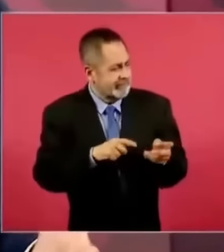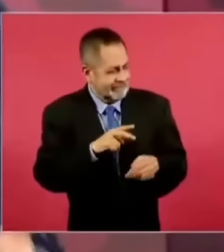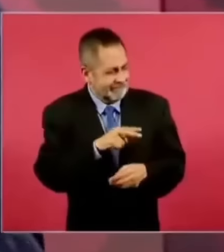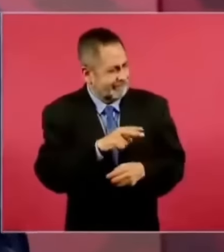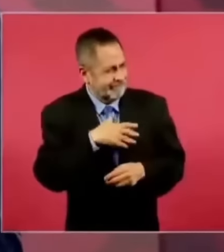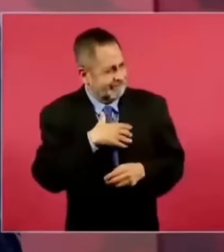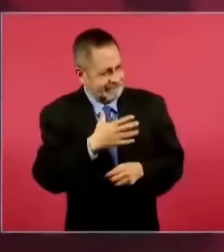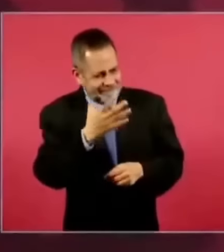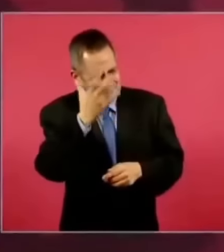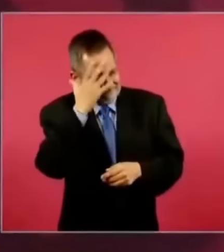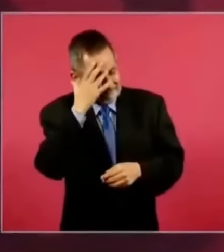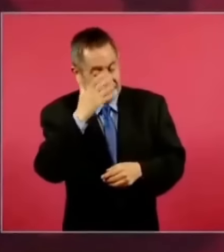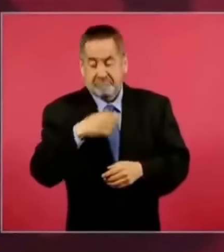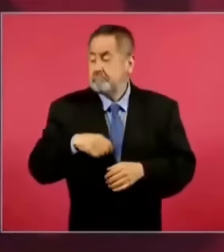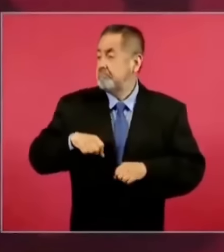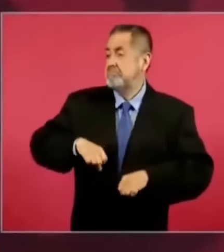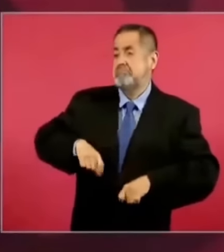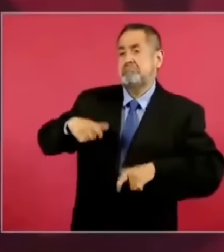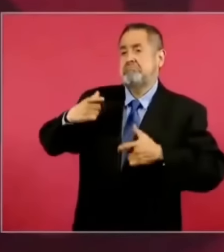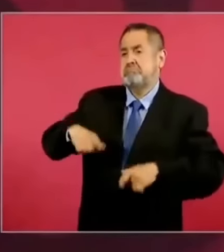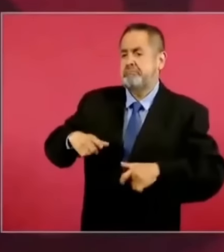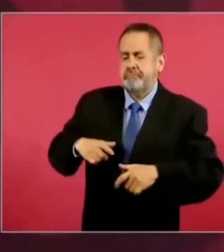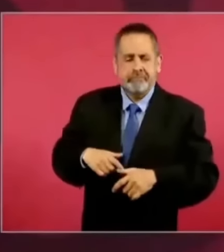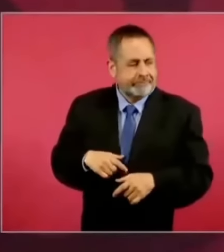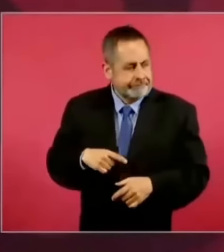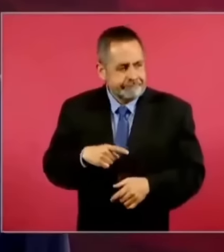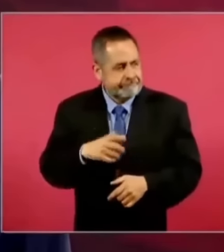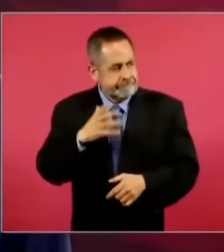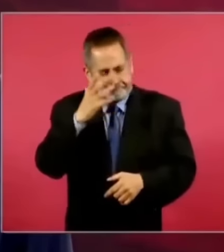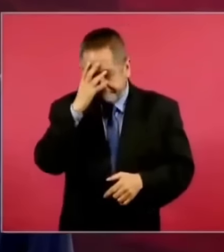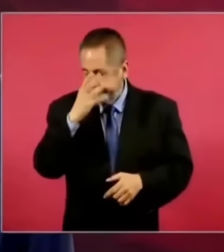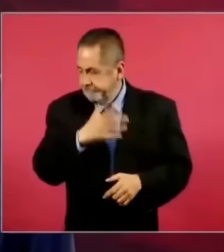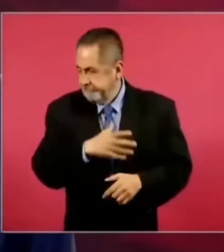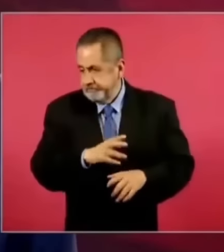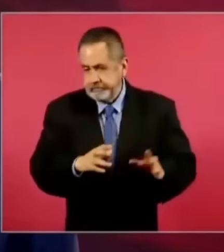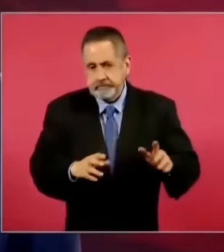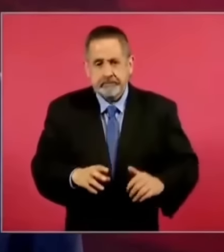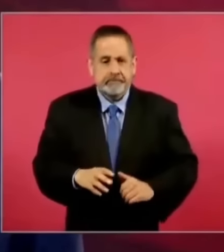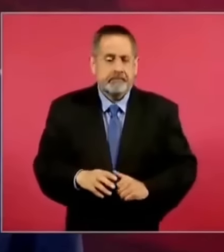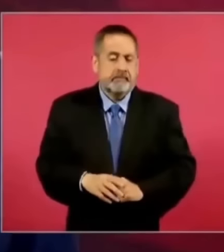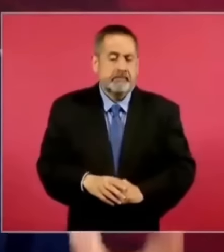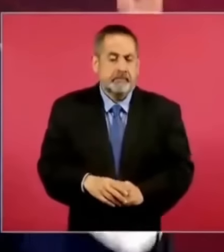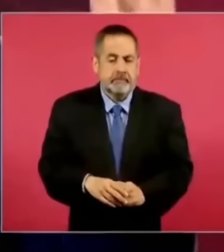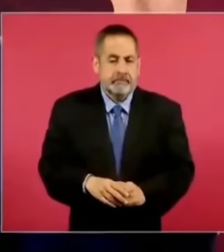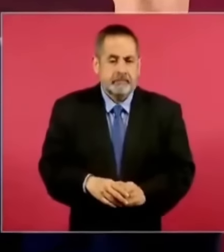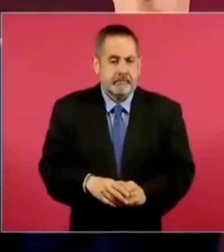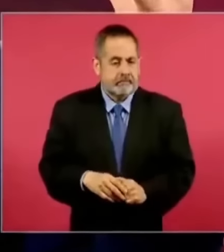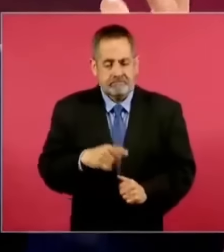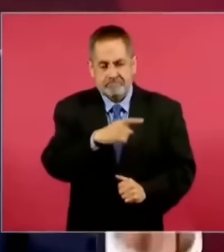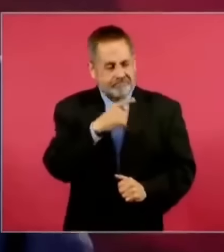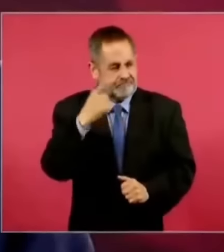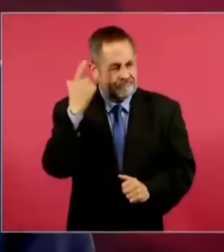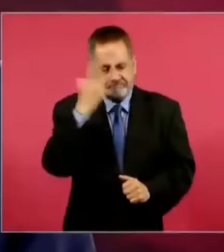es obsceno,